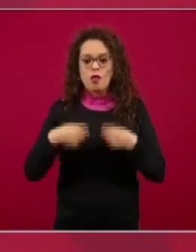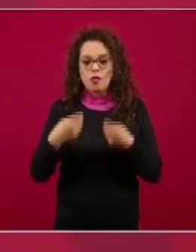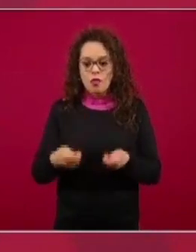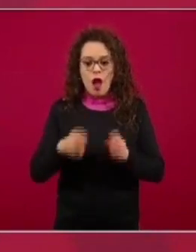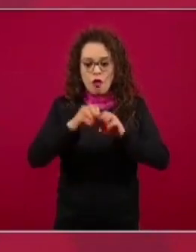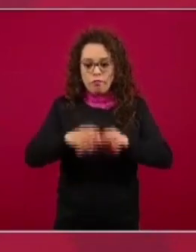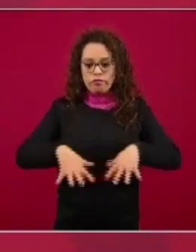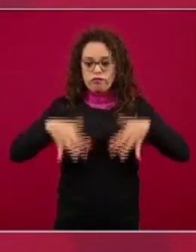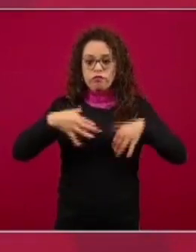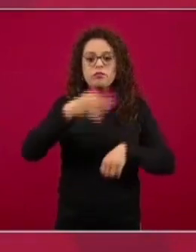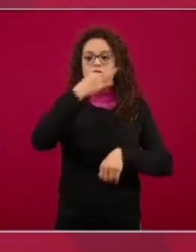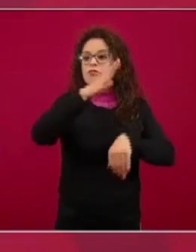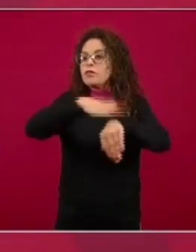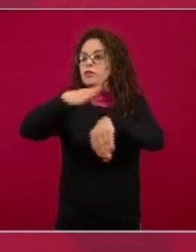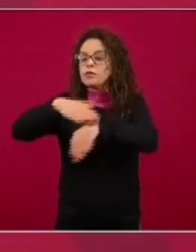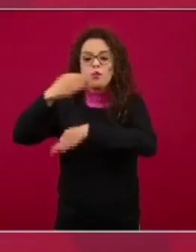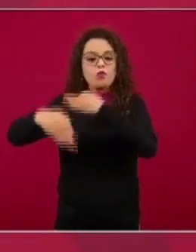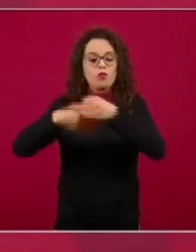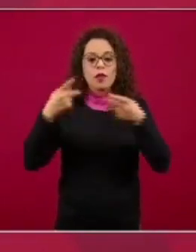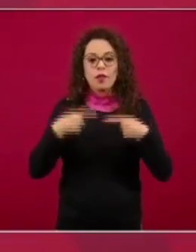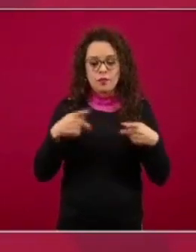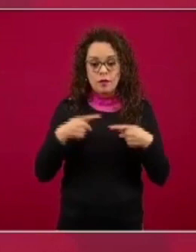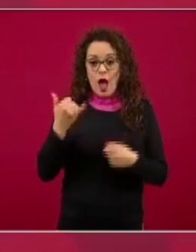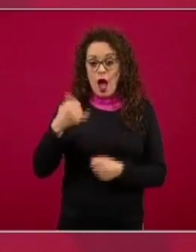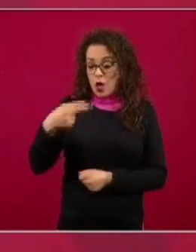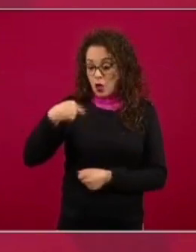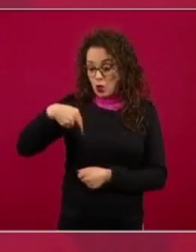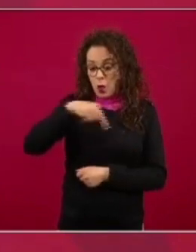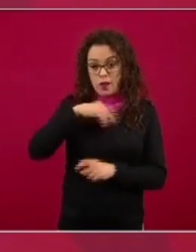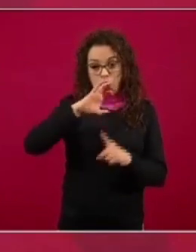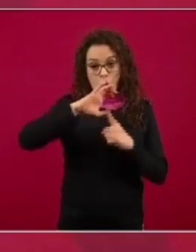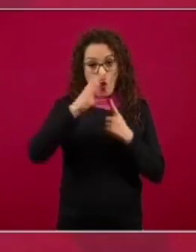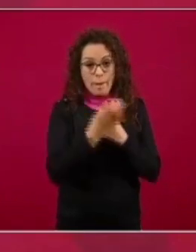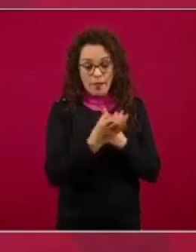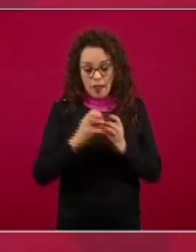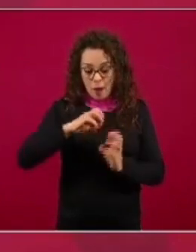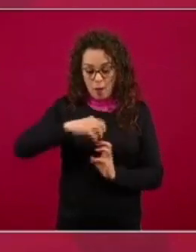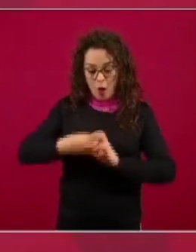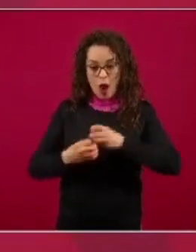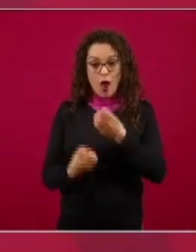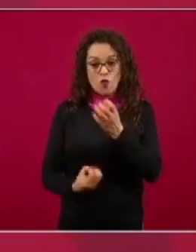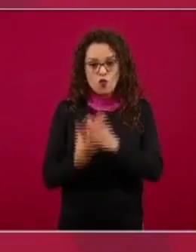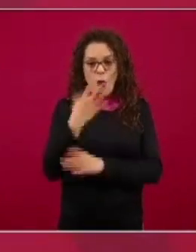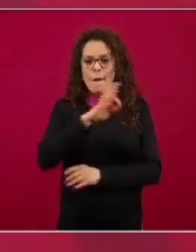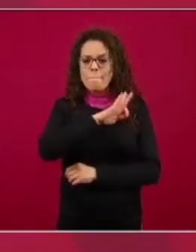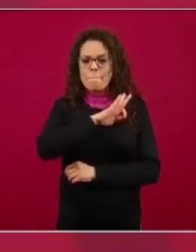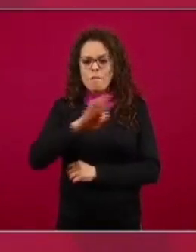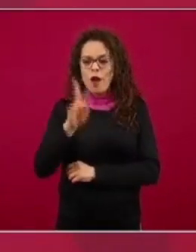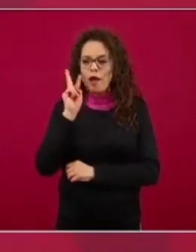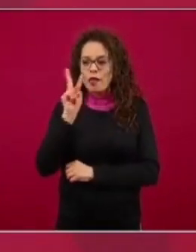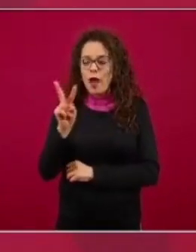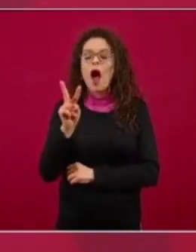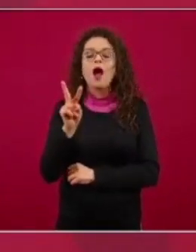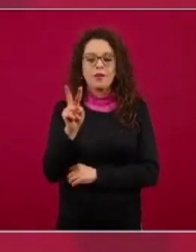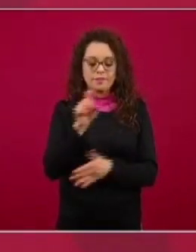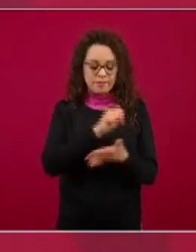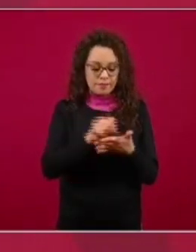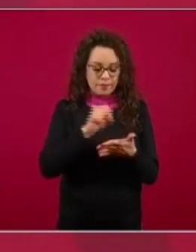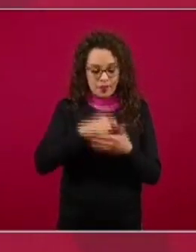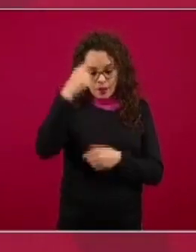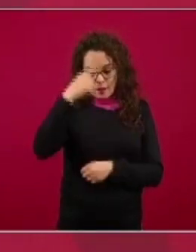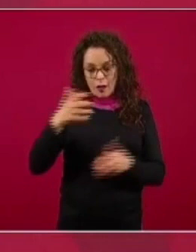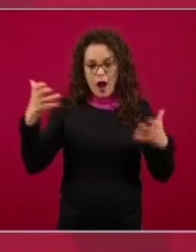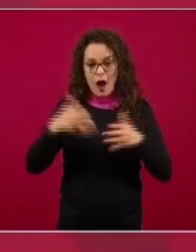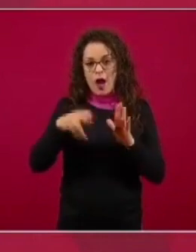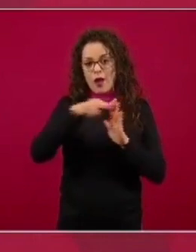pública y nuestro comité de moléculas nuevas pudo tomar varias notas para normar su